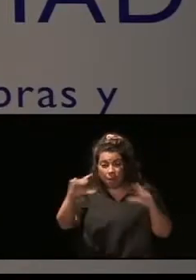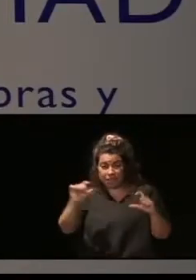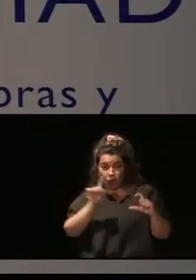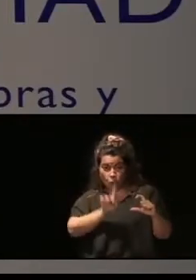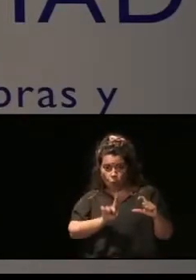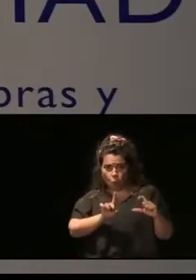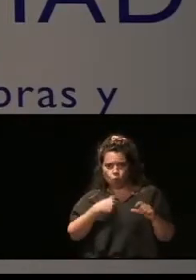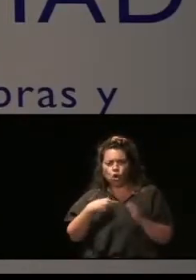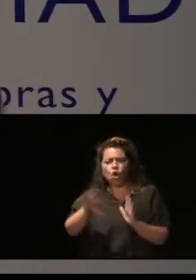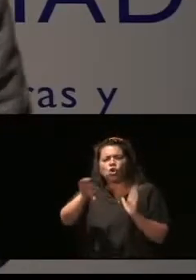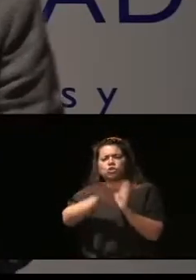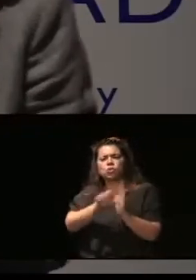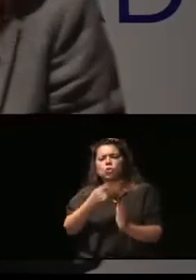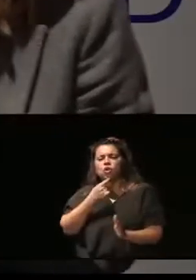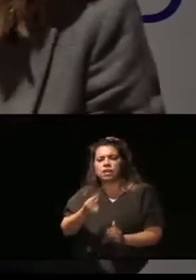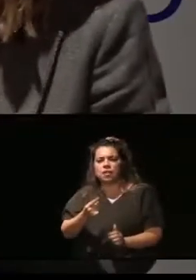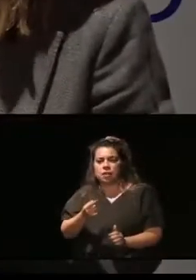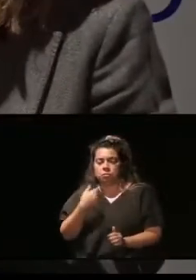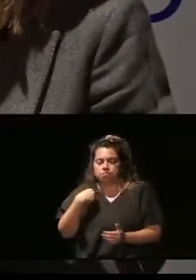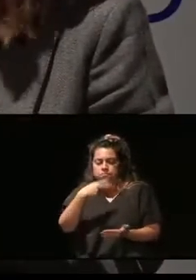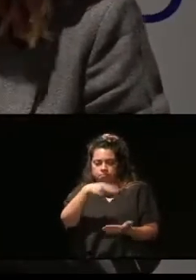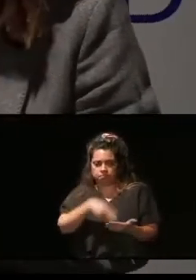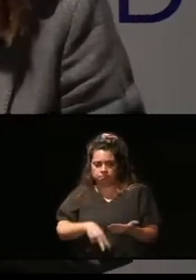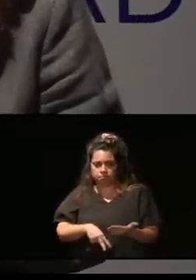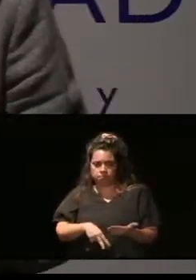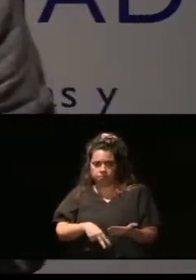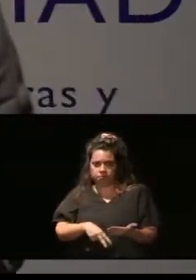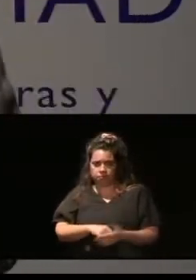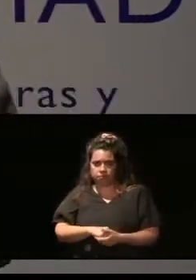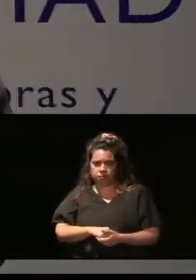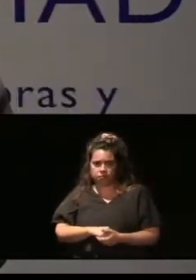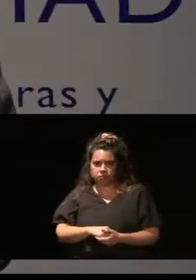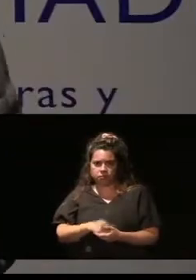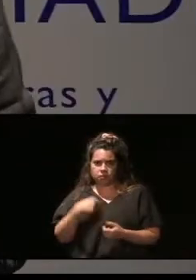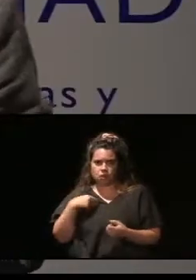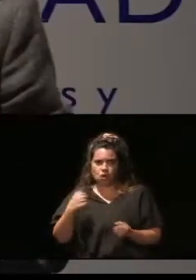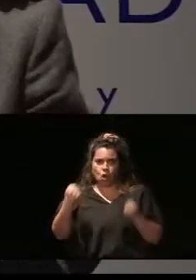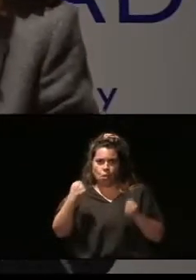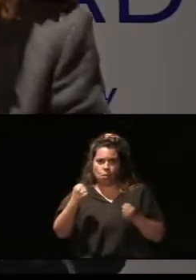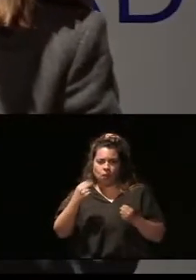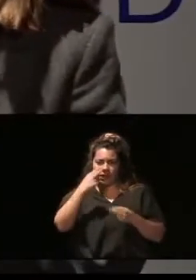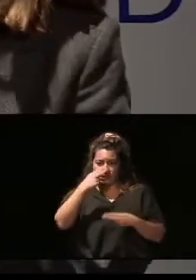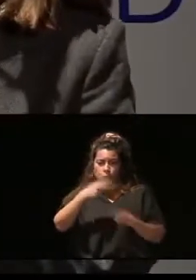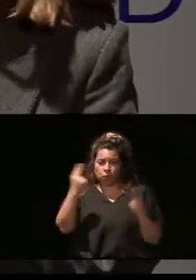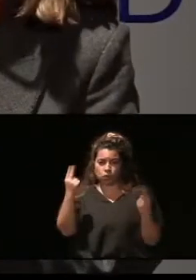Constitución que establece, voy a leer, los poderes públicos...